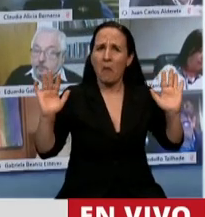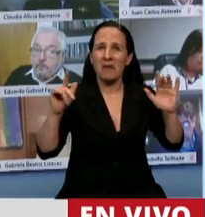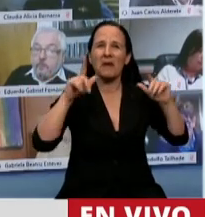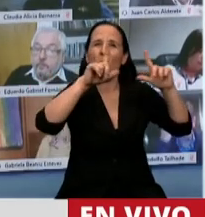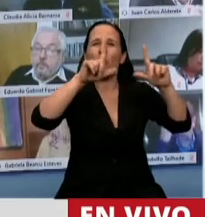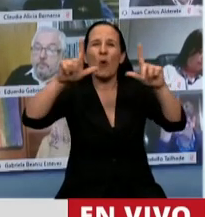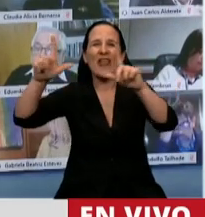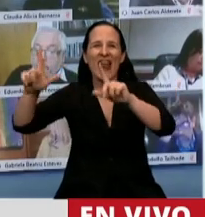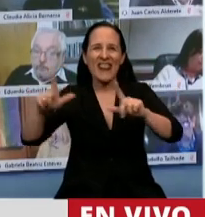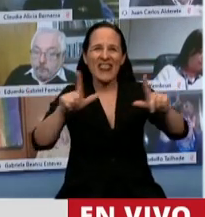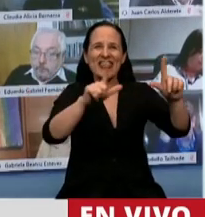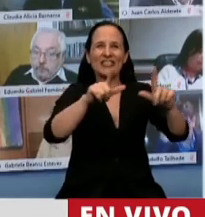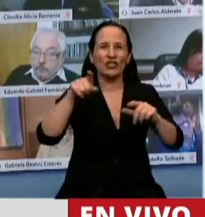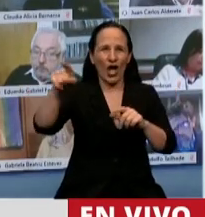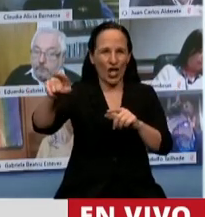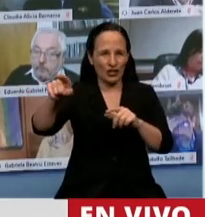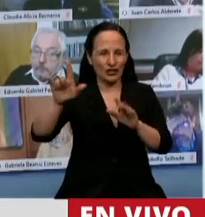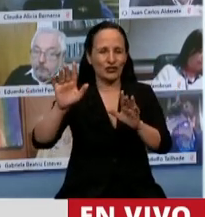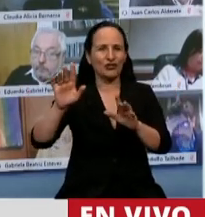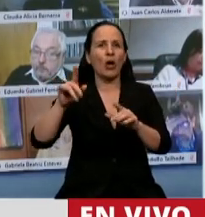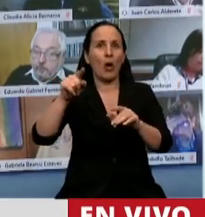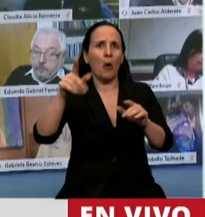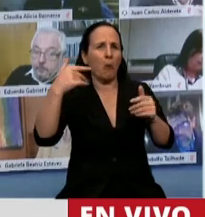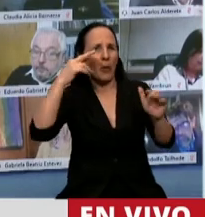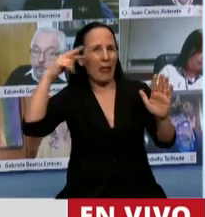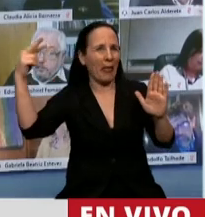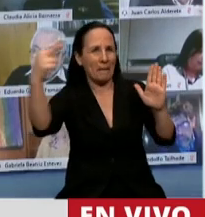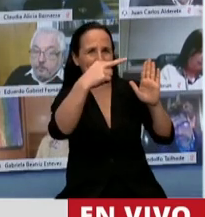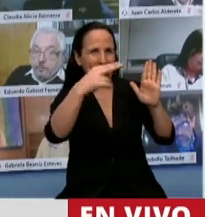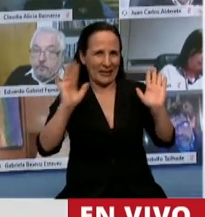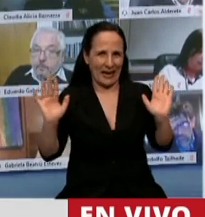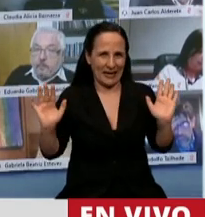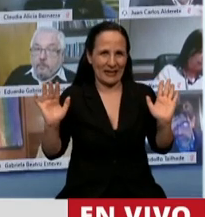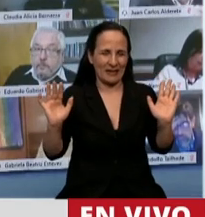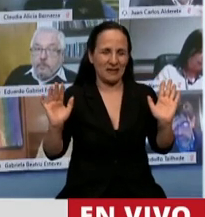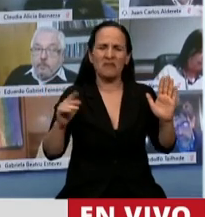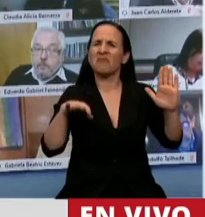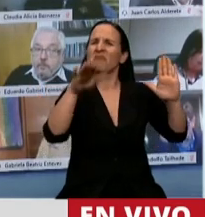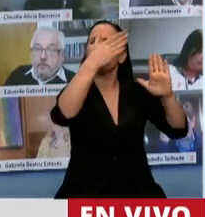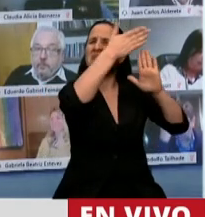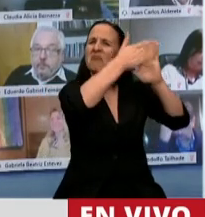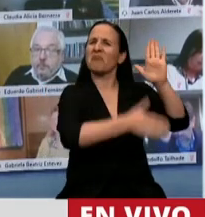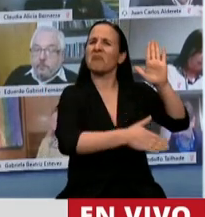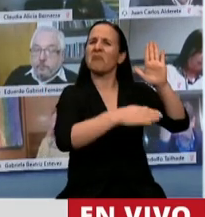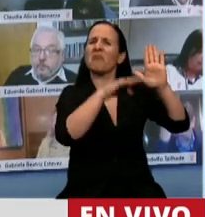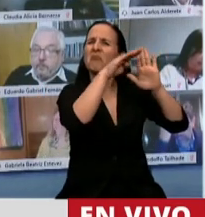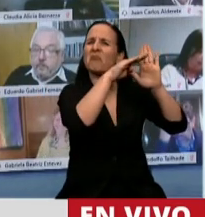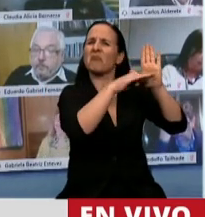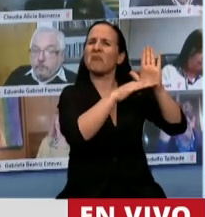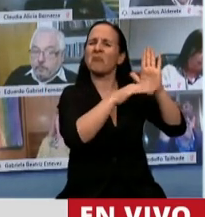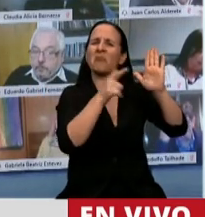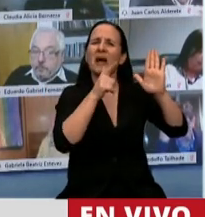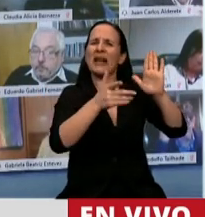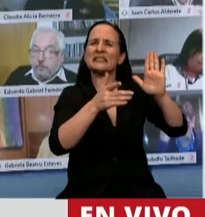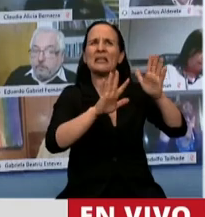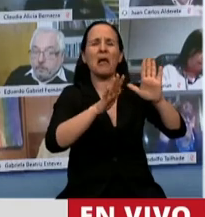cuadraditos, aquellos que están por el Webex, lo podrán ver, indica un tablero casi partido por